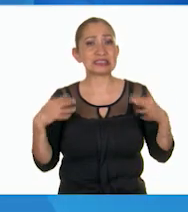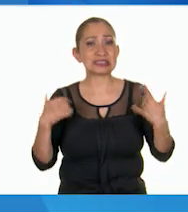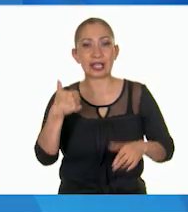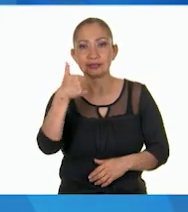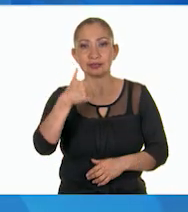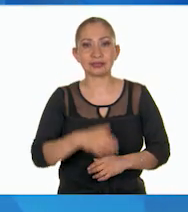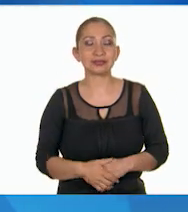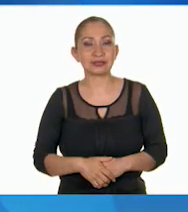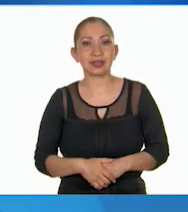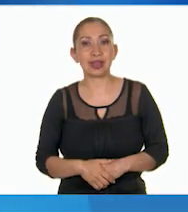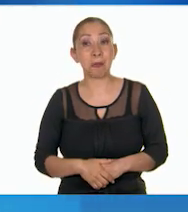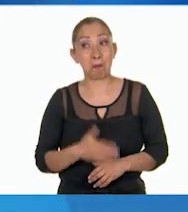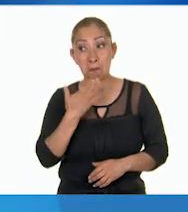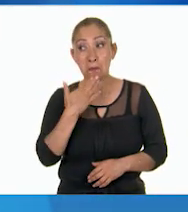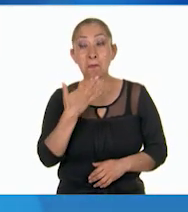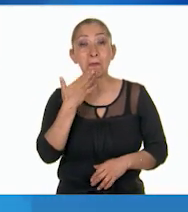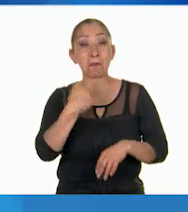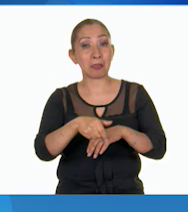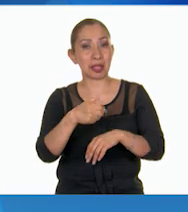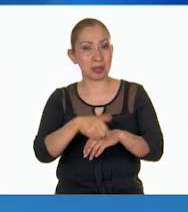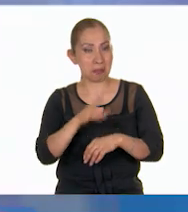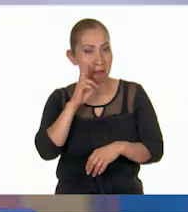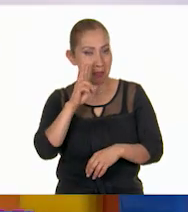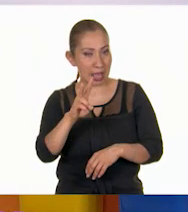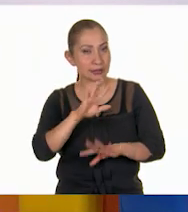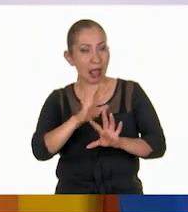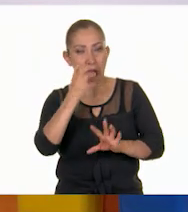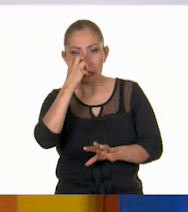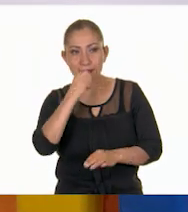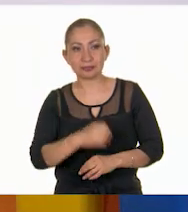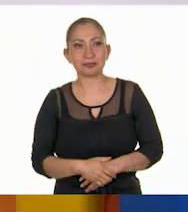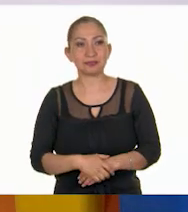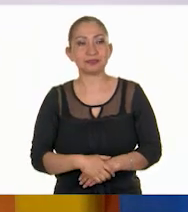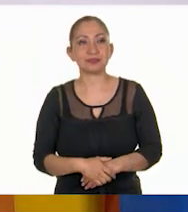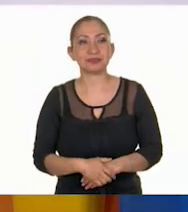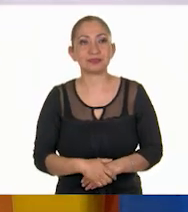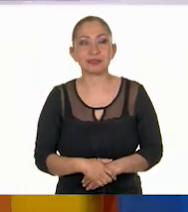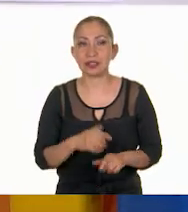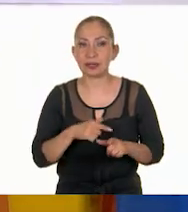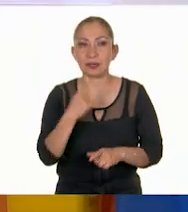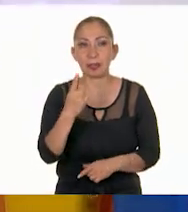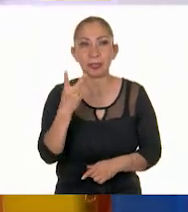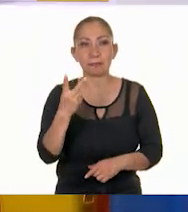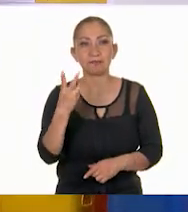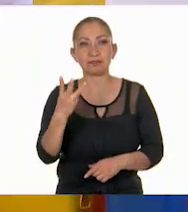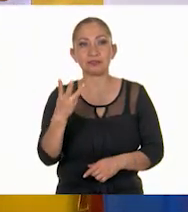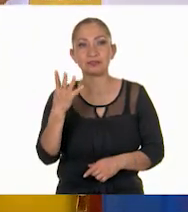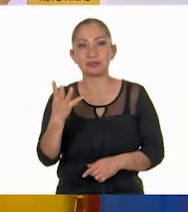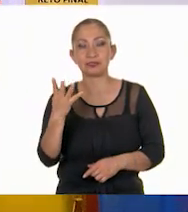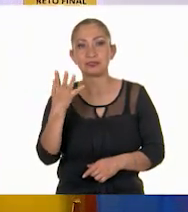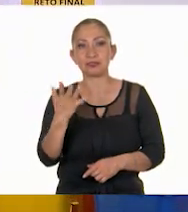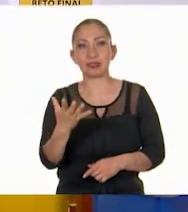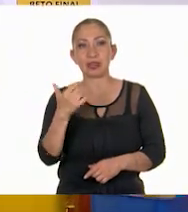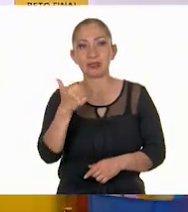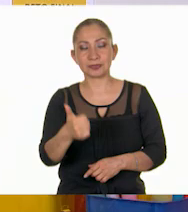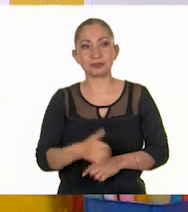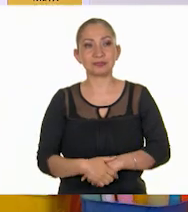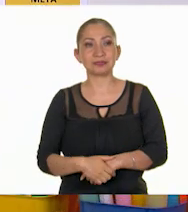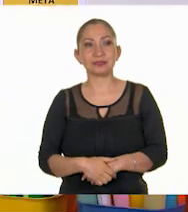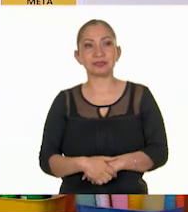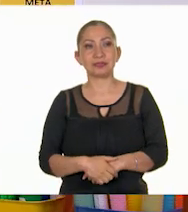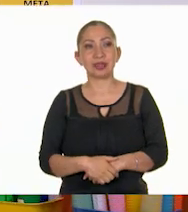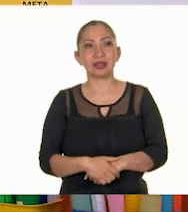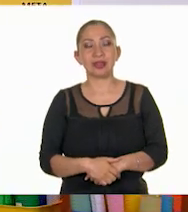¡Seis! ¡Bien! ¡Ay, es un muy buen número! Ya ves, ya andabas triste. Y vamos a avanzar. Una, dos, tres, cuatro, cinco,